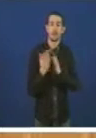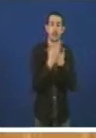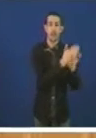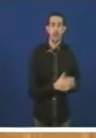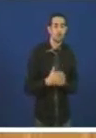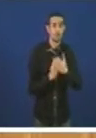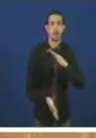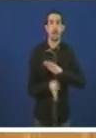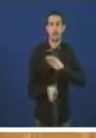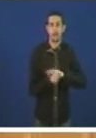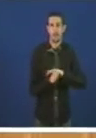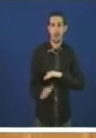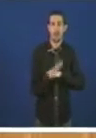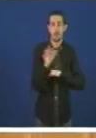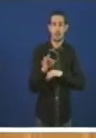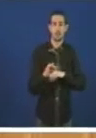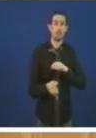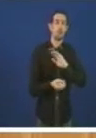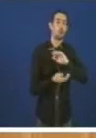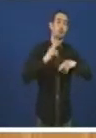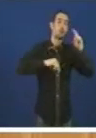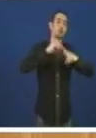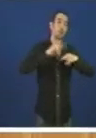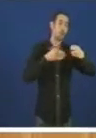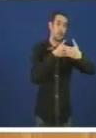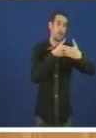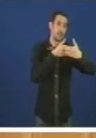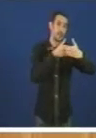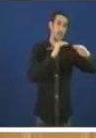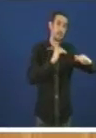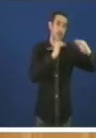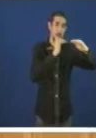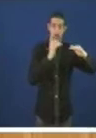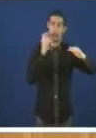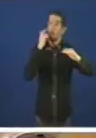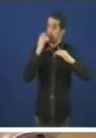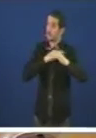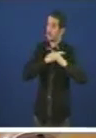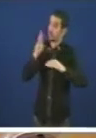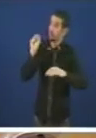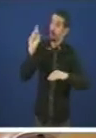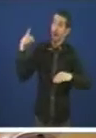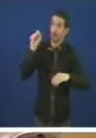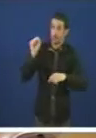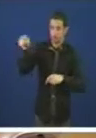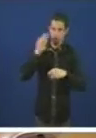viabilidade e construcción do dique flotante aí tengo o dique señor Parga busque o vostede na súa proposta de hoxe